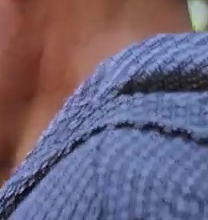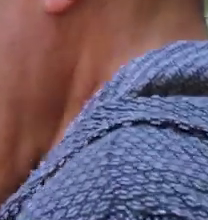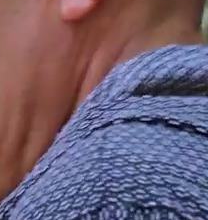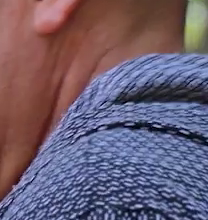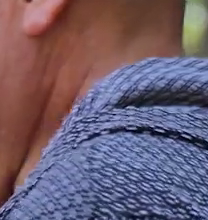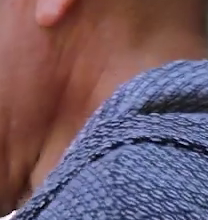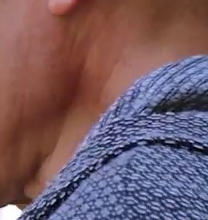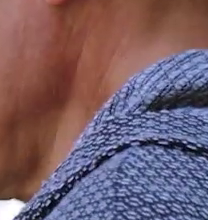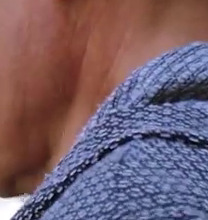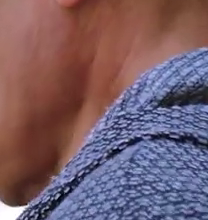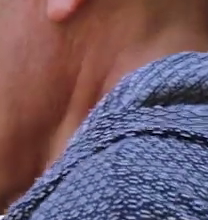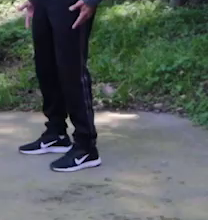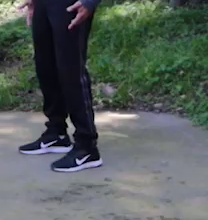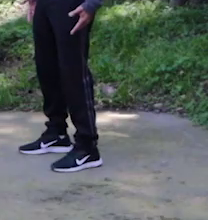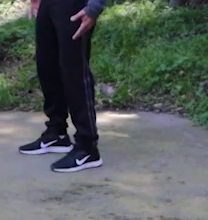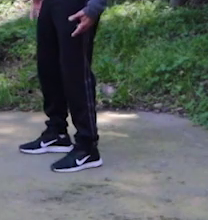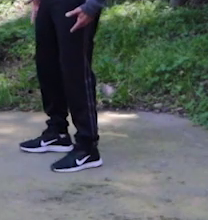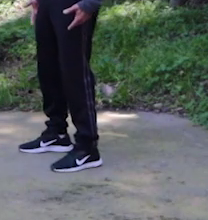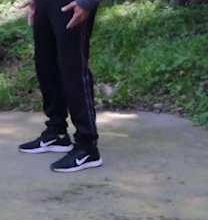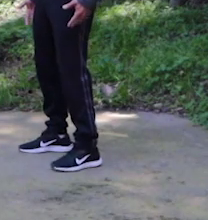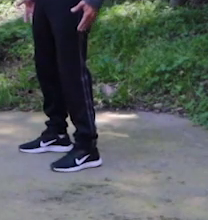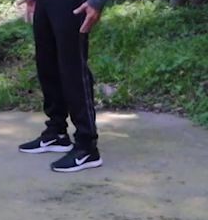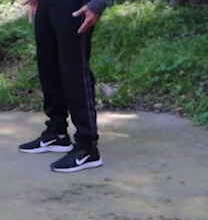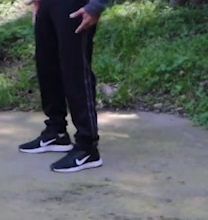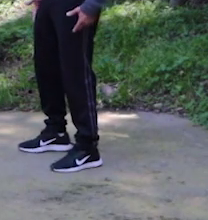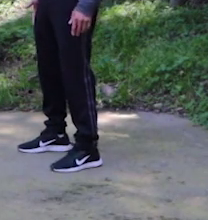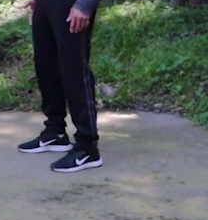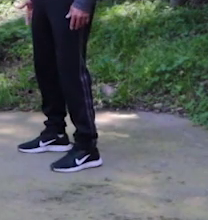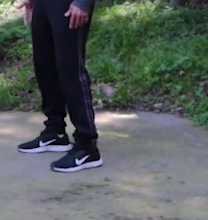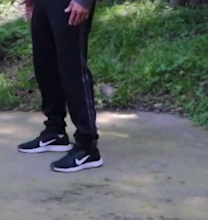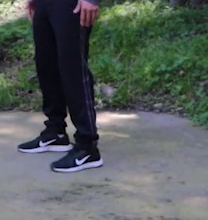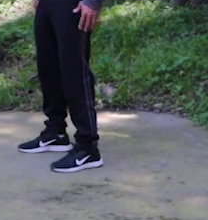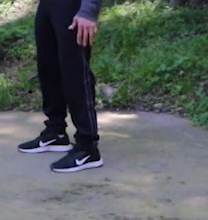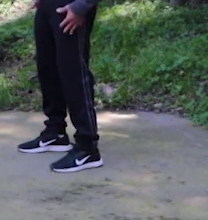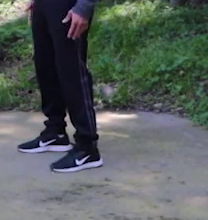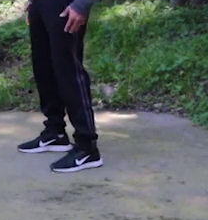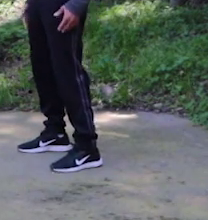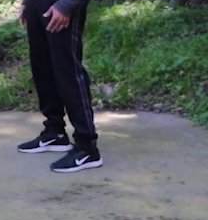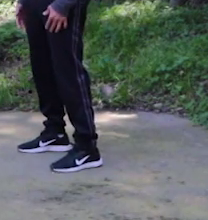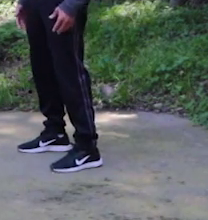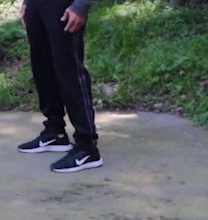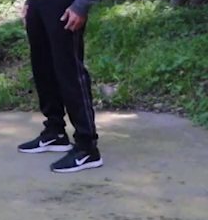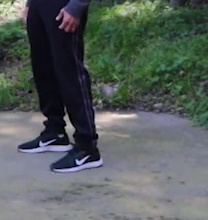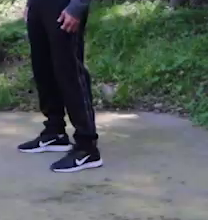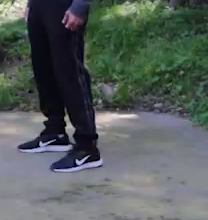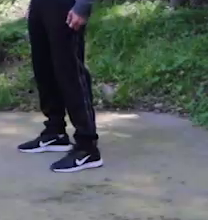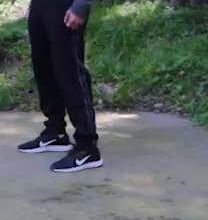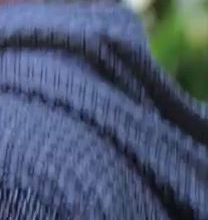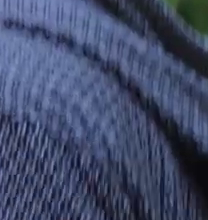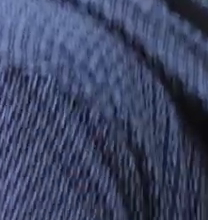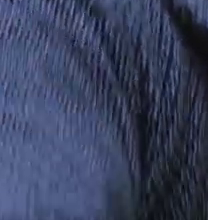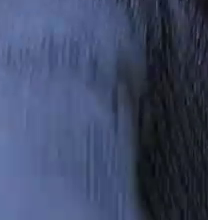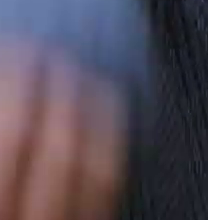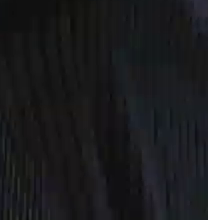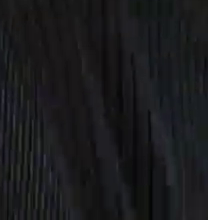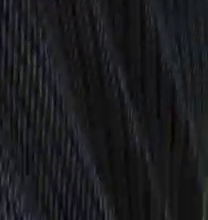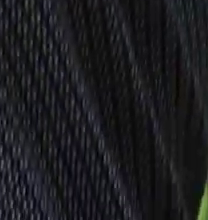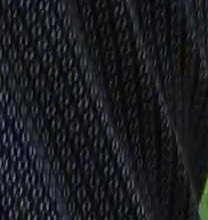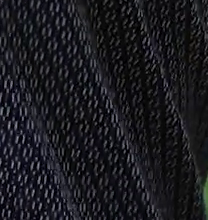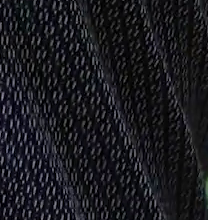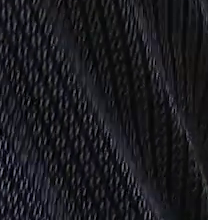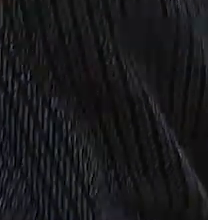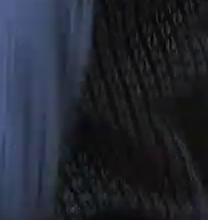hacer. Nos vamos a parar. Vamos a abrir el compás de una forma que sintamos relajados. Y vamos a elevar los